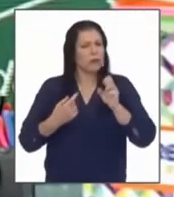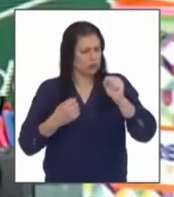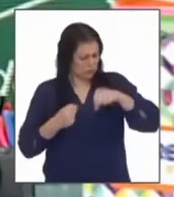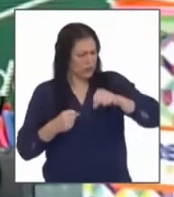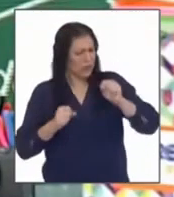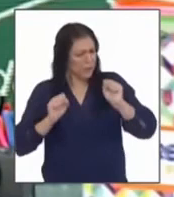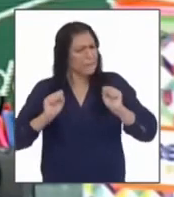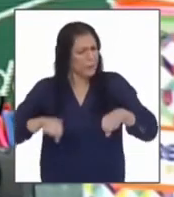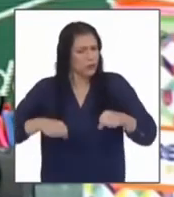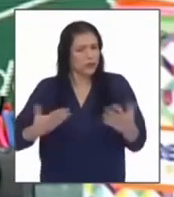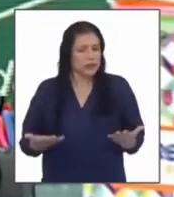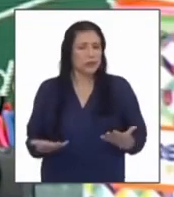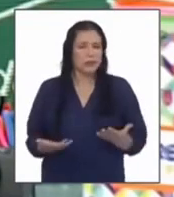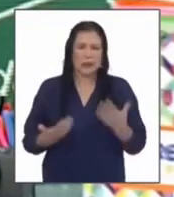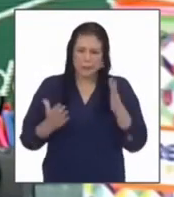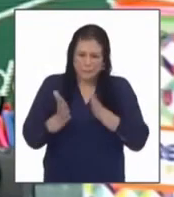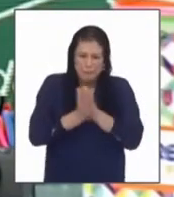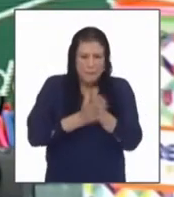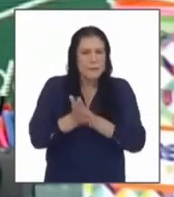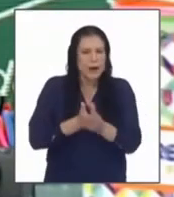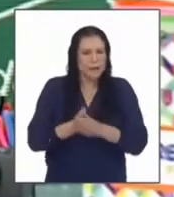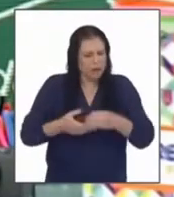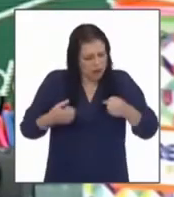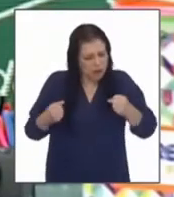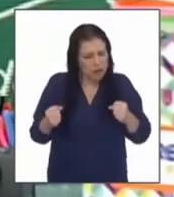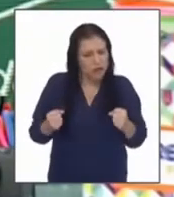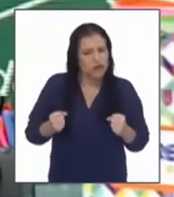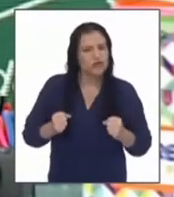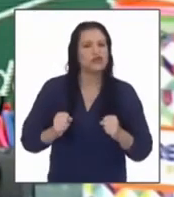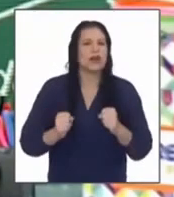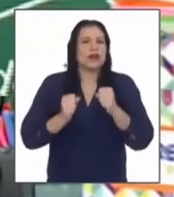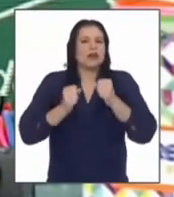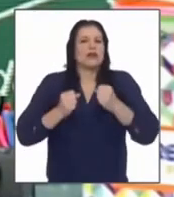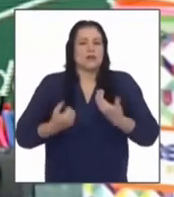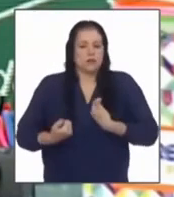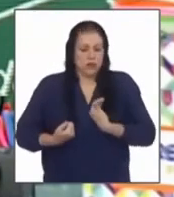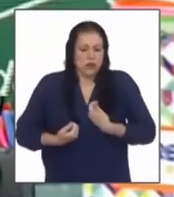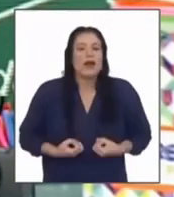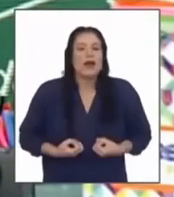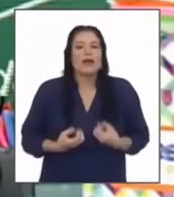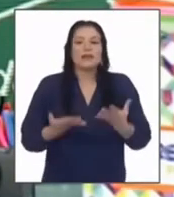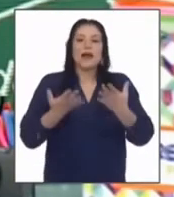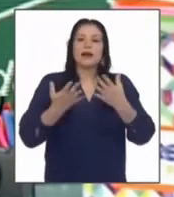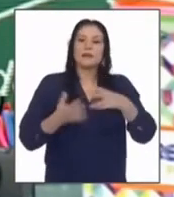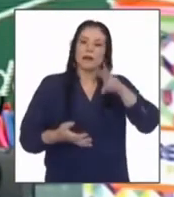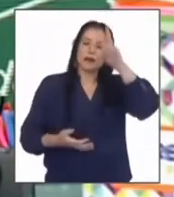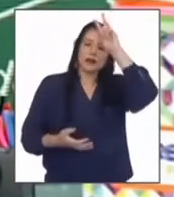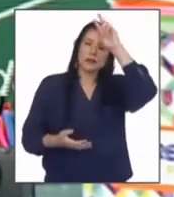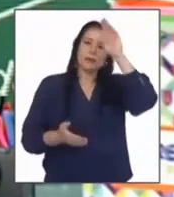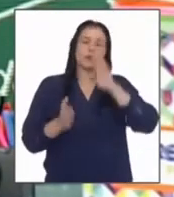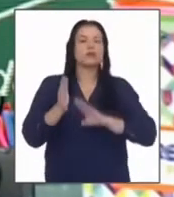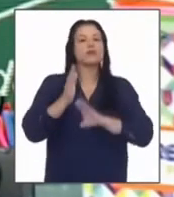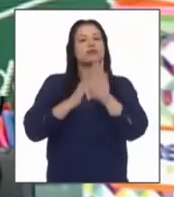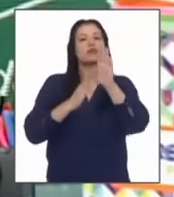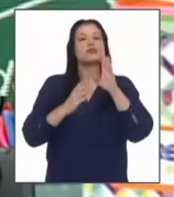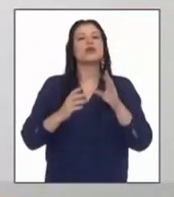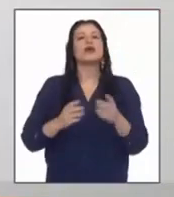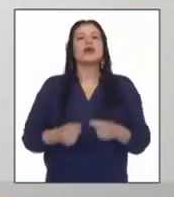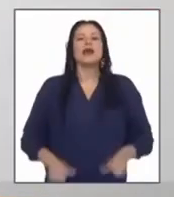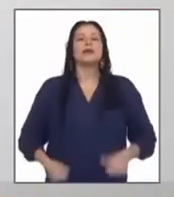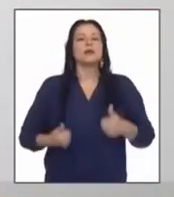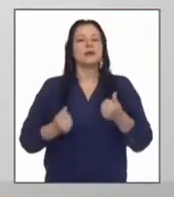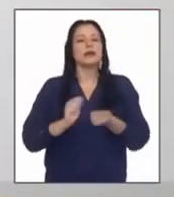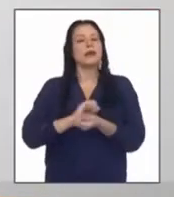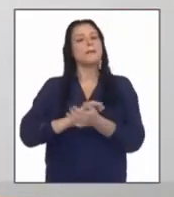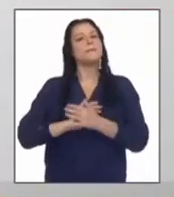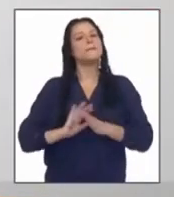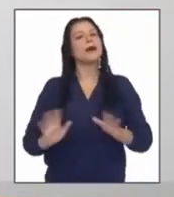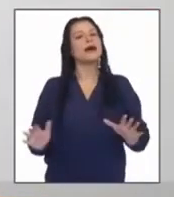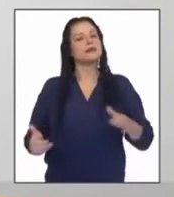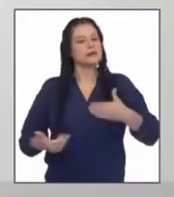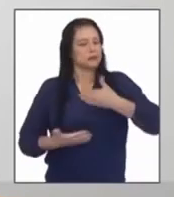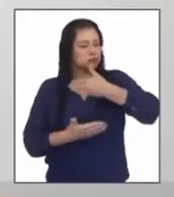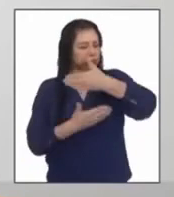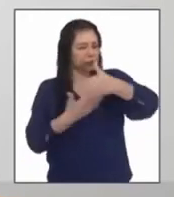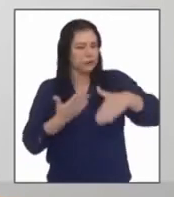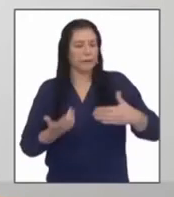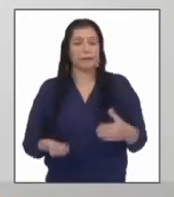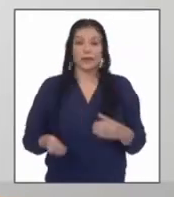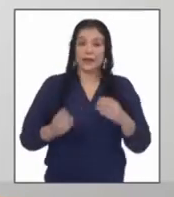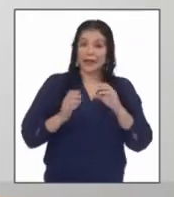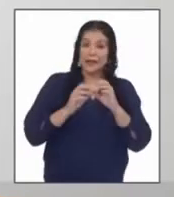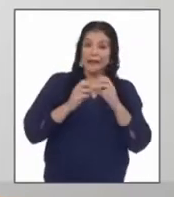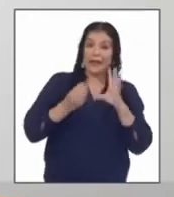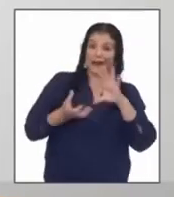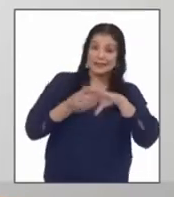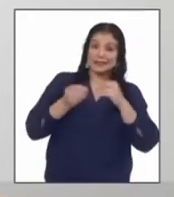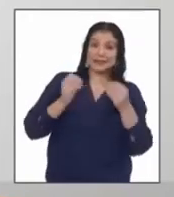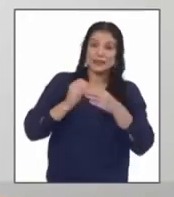imposible vale la pena esforzarse por dar lo mejor al país y vivir en paz y armonía las crónicas son